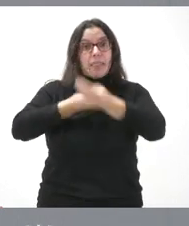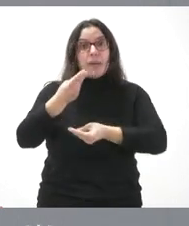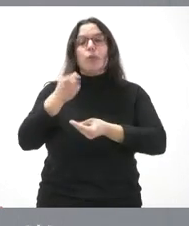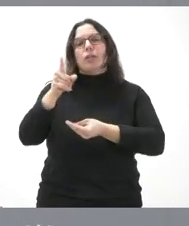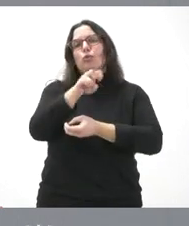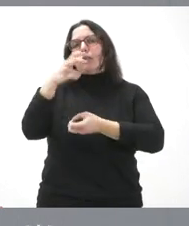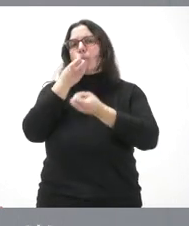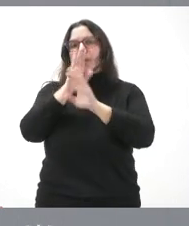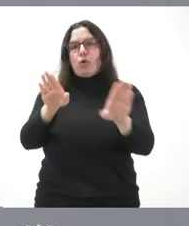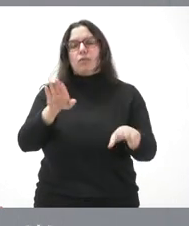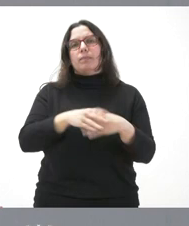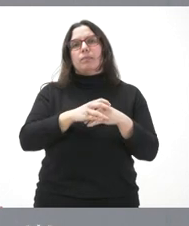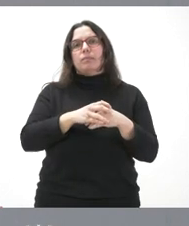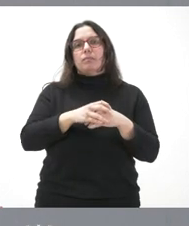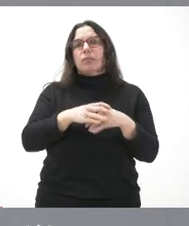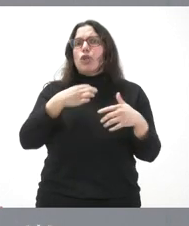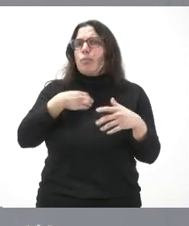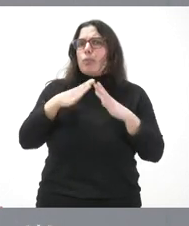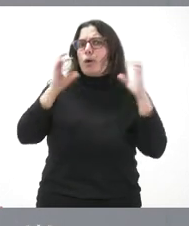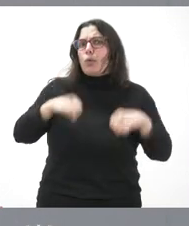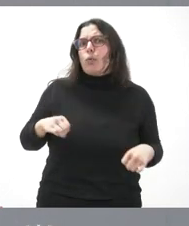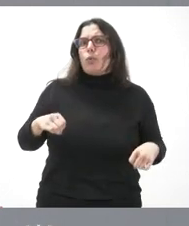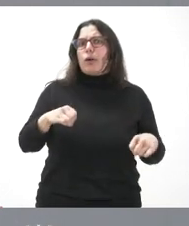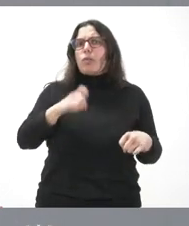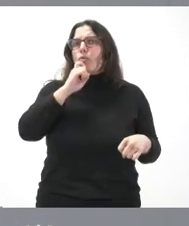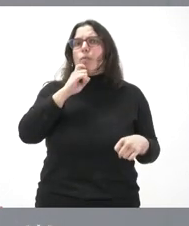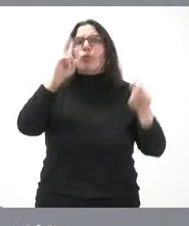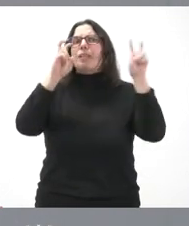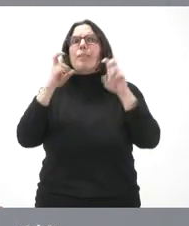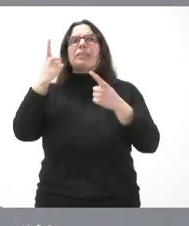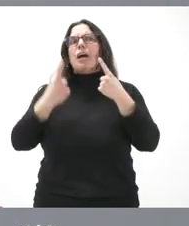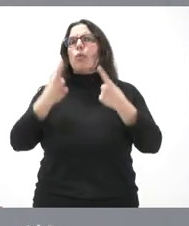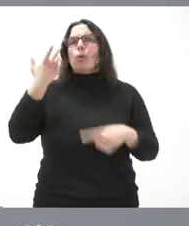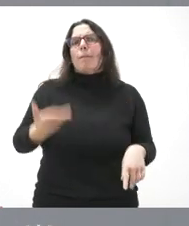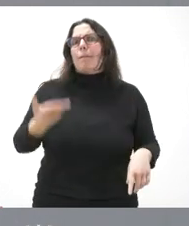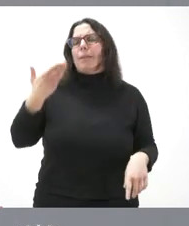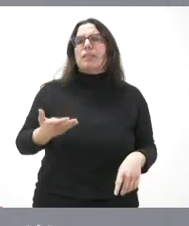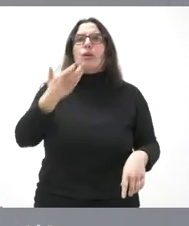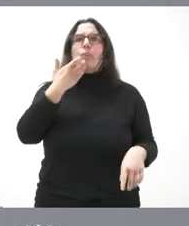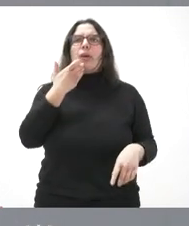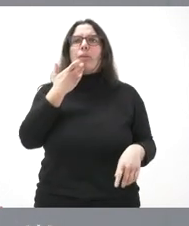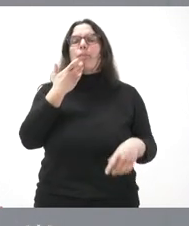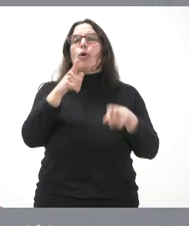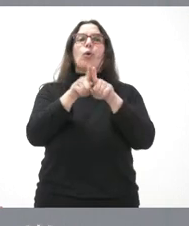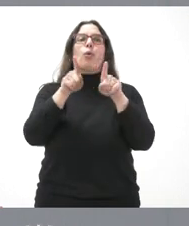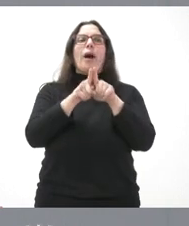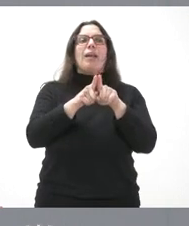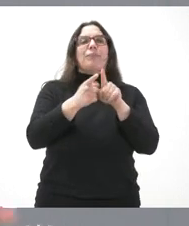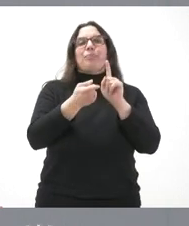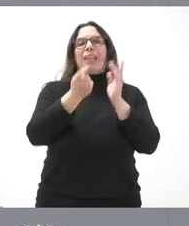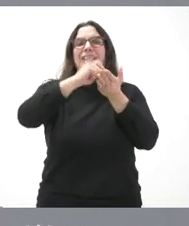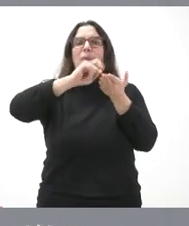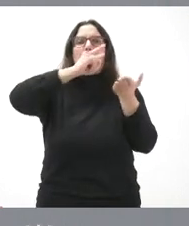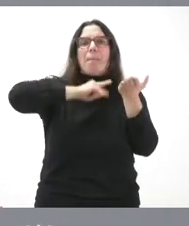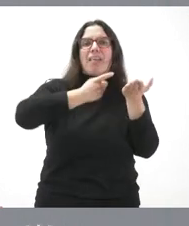momento, básicamente. ¿Por qué no nos podemos poner de acuerdo sobre algunos aspectos esenciales? Por ejemplo, ¿cuál es el número de falta de ortografía que se pueden poner en